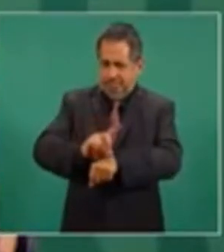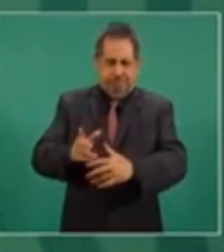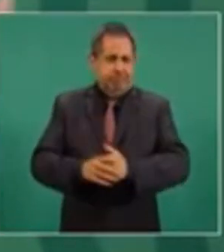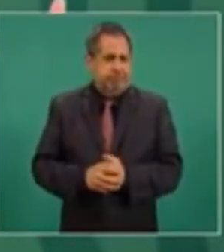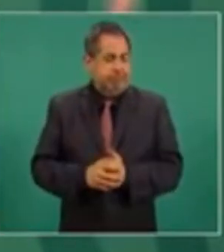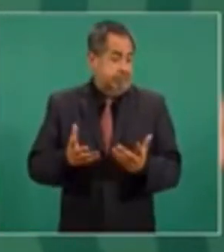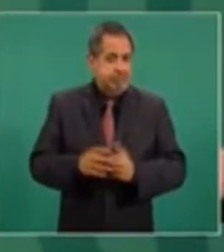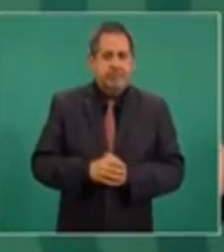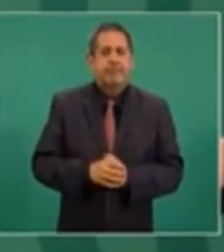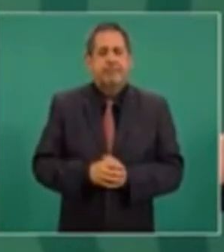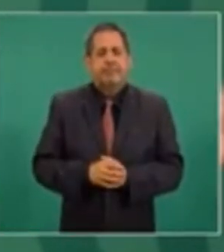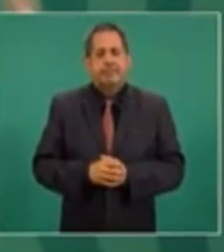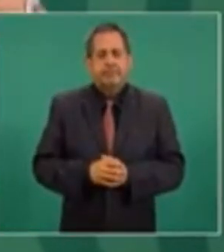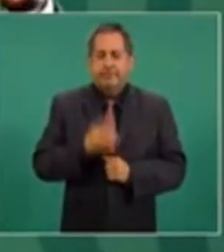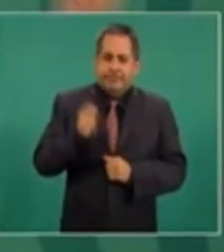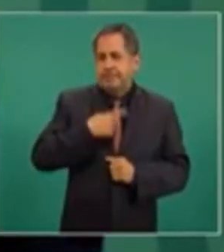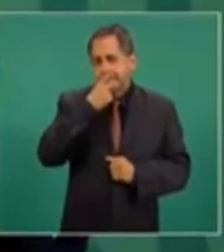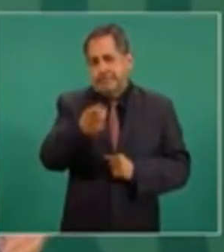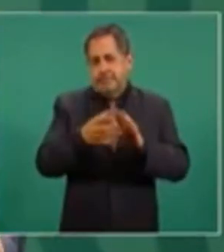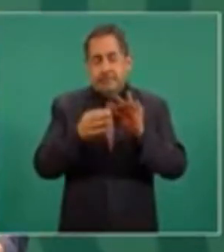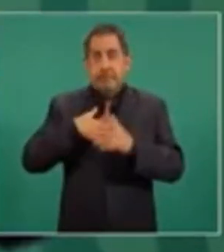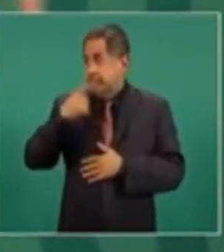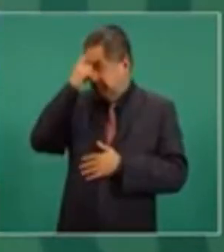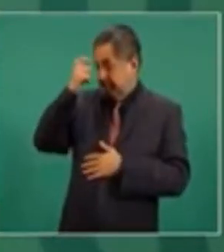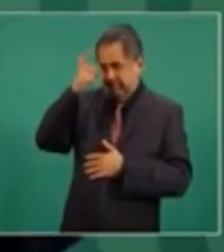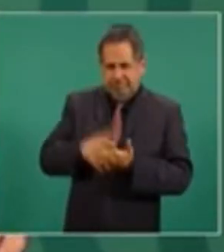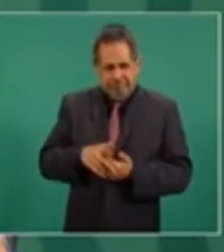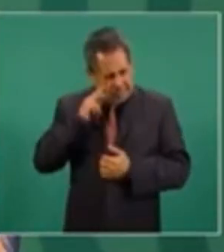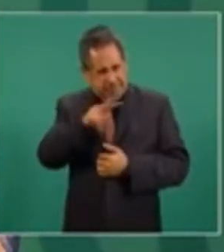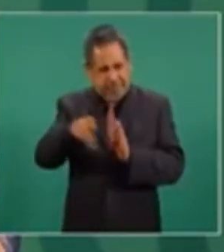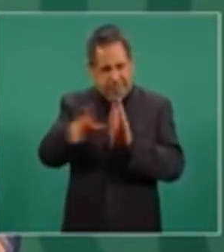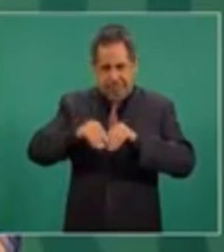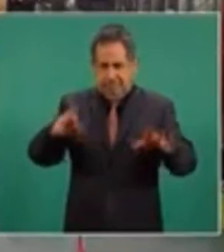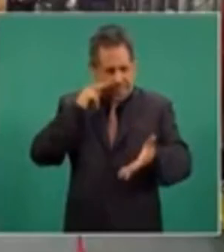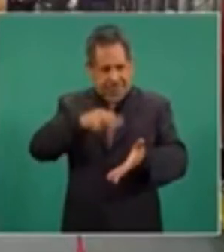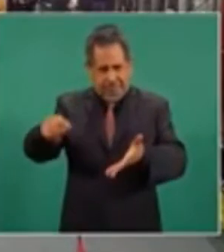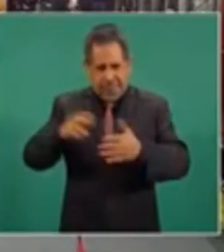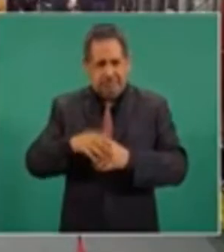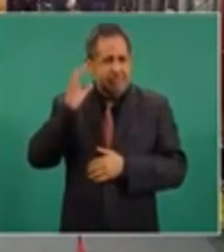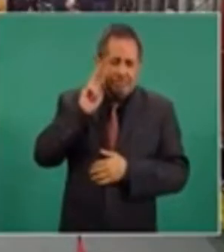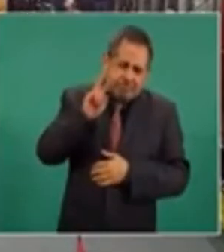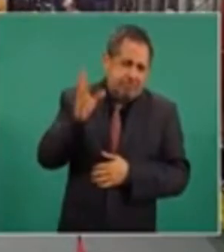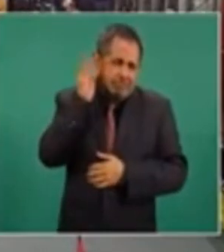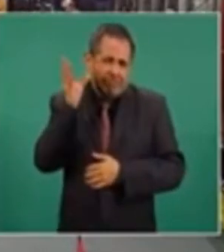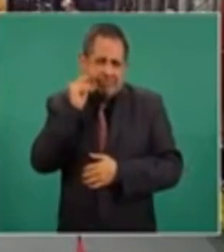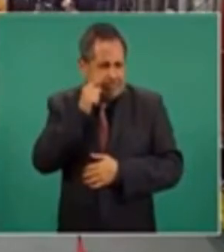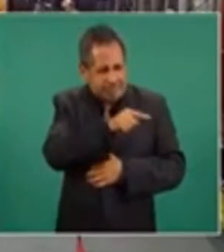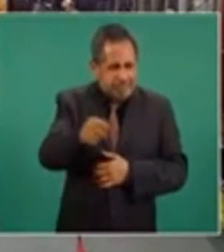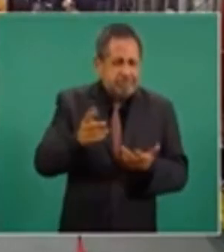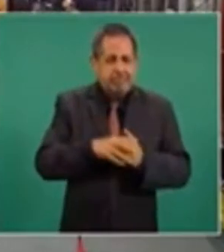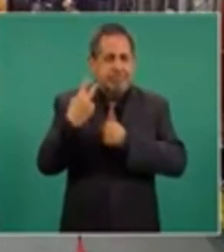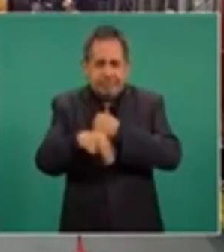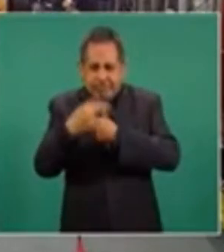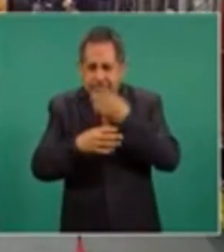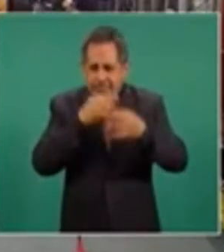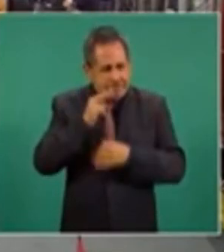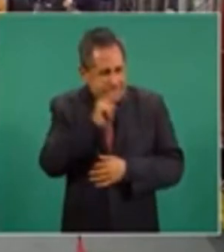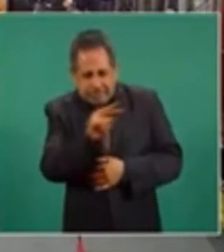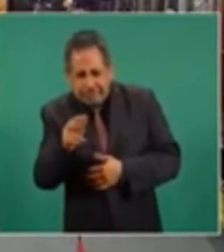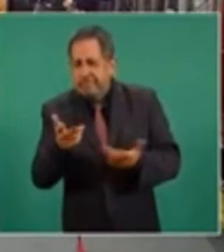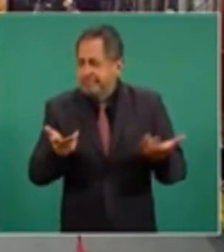Y lo que les estoy diciendo, no son inventos, vean la prensa, escuchen la radio, vean la televisión,